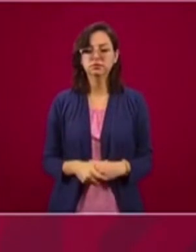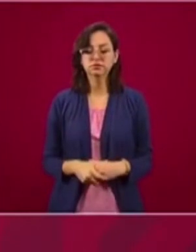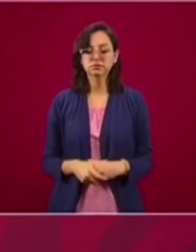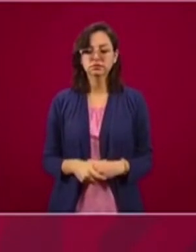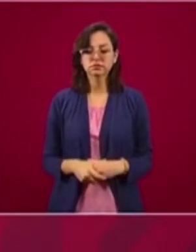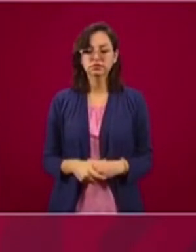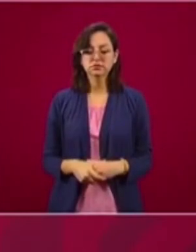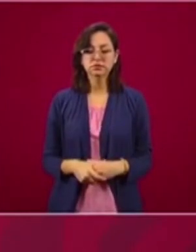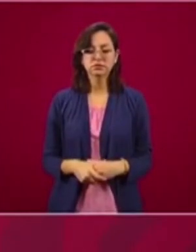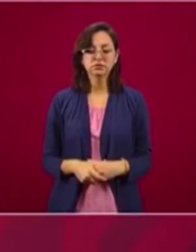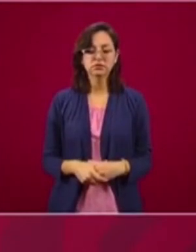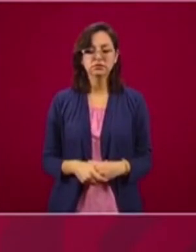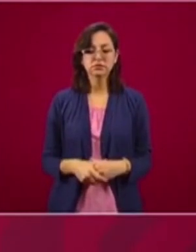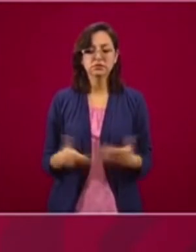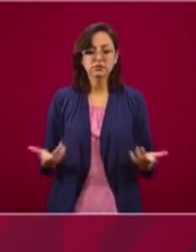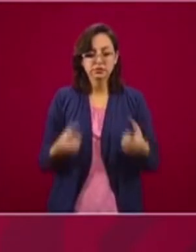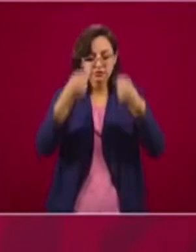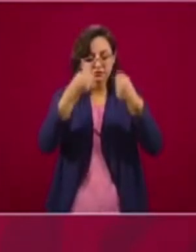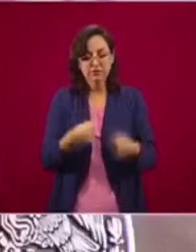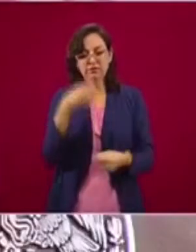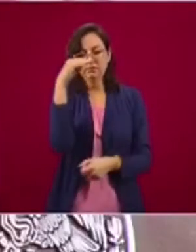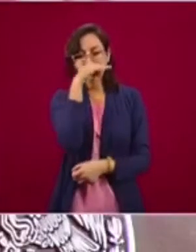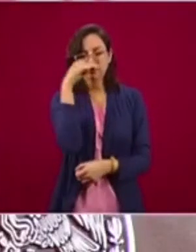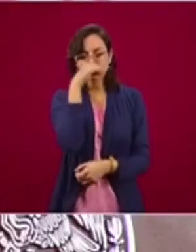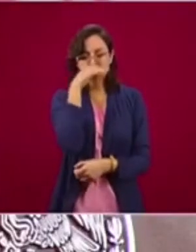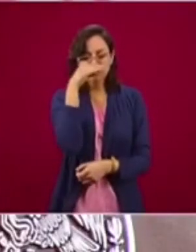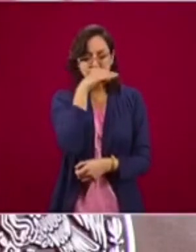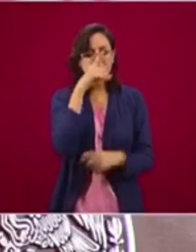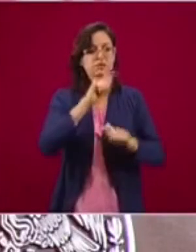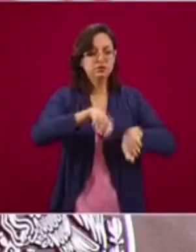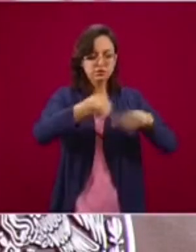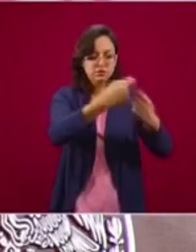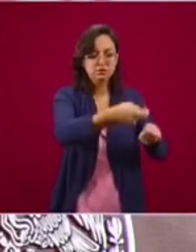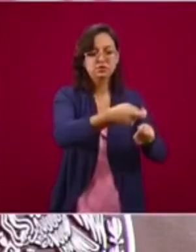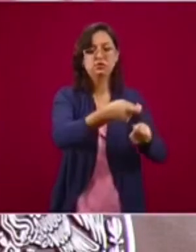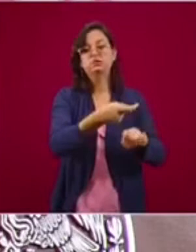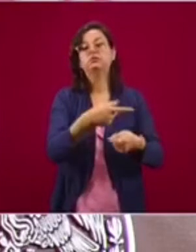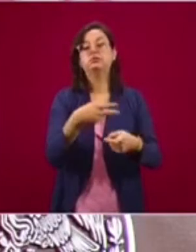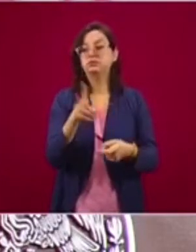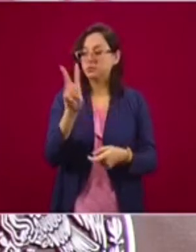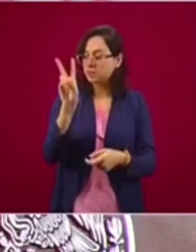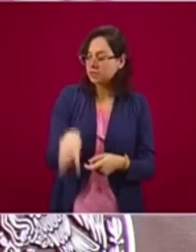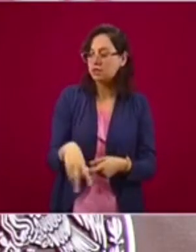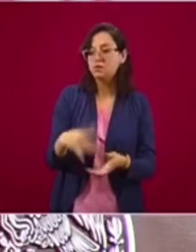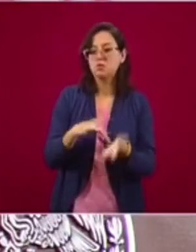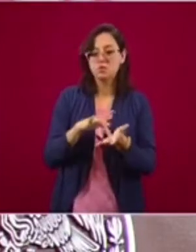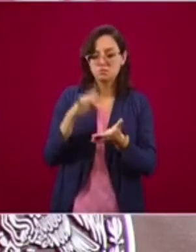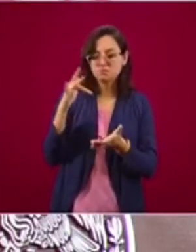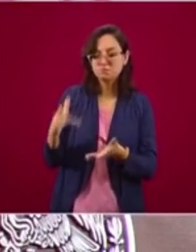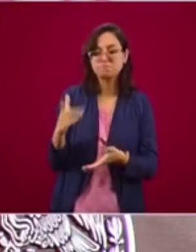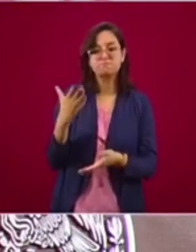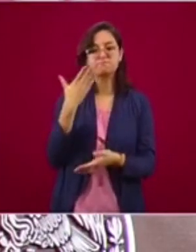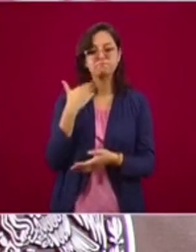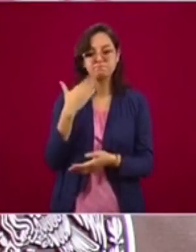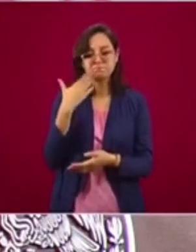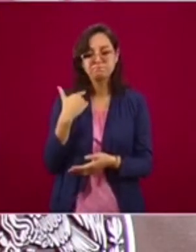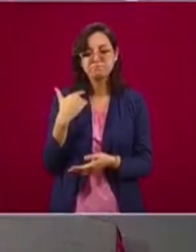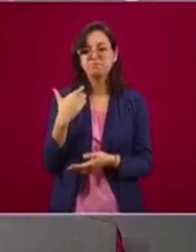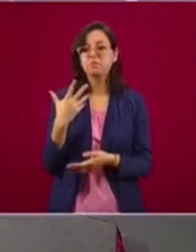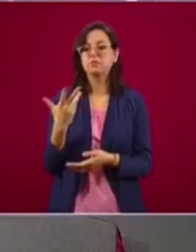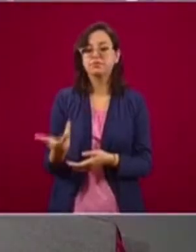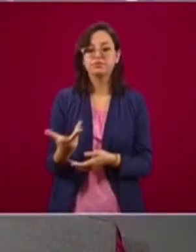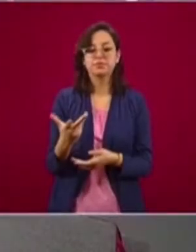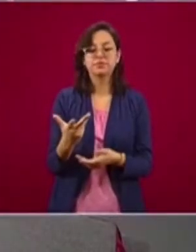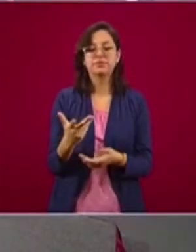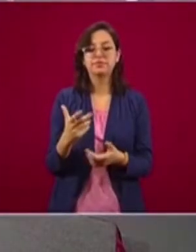de carácter gratuito. Podemos y agradecemos el gesto de la AMIS. Este producto